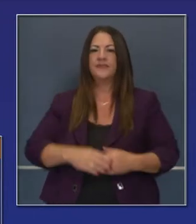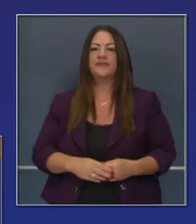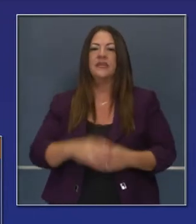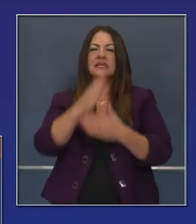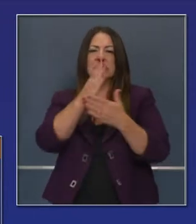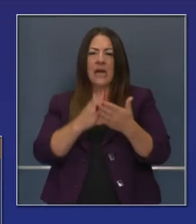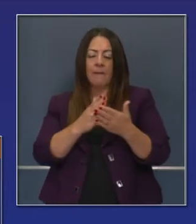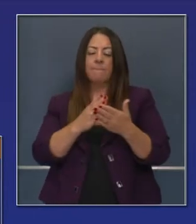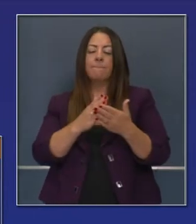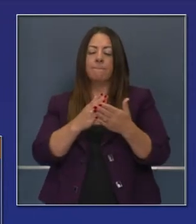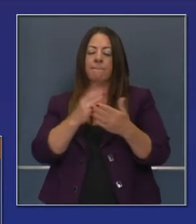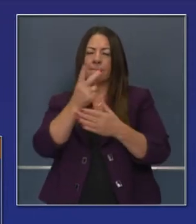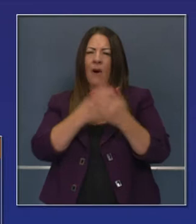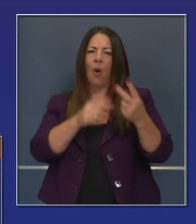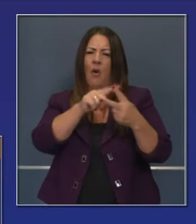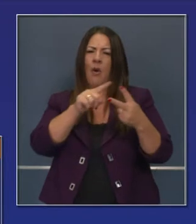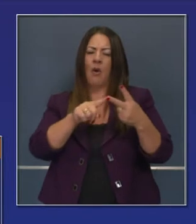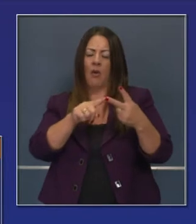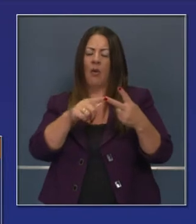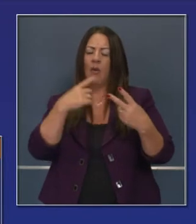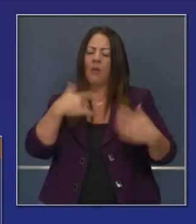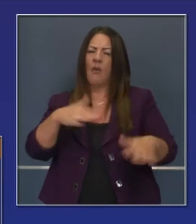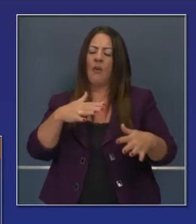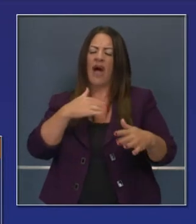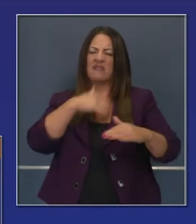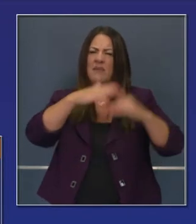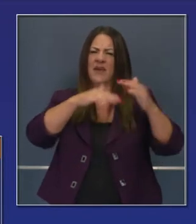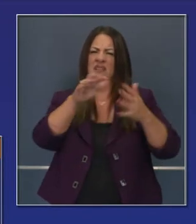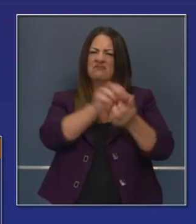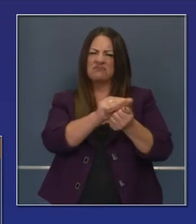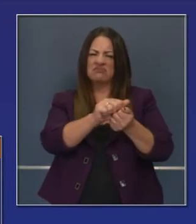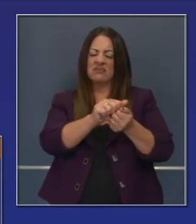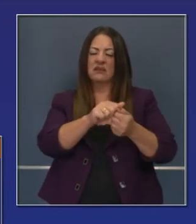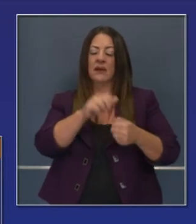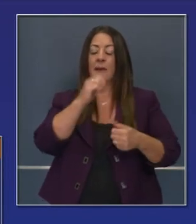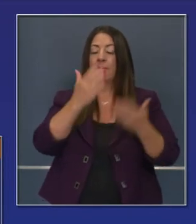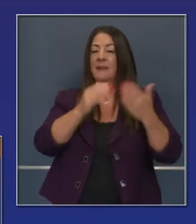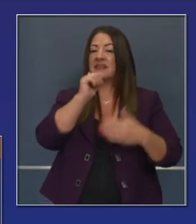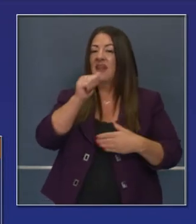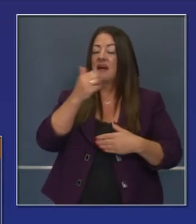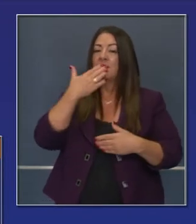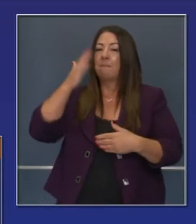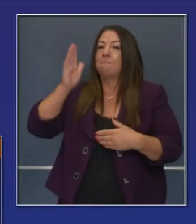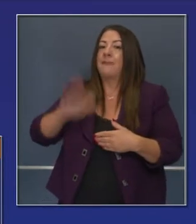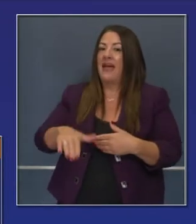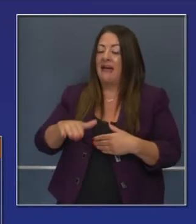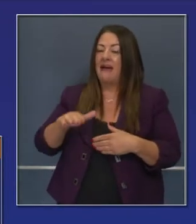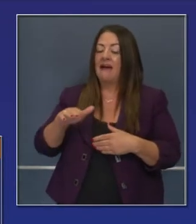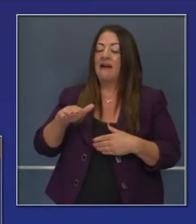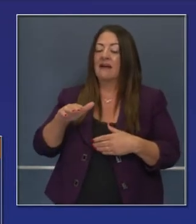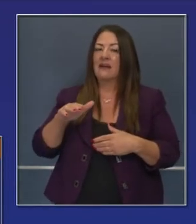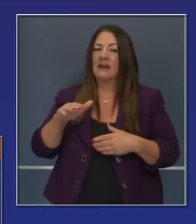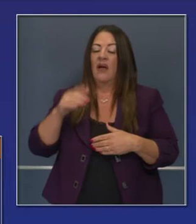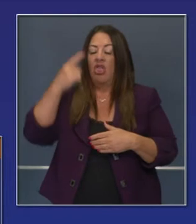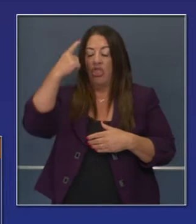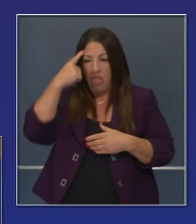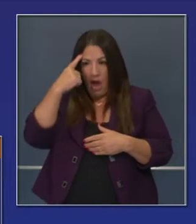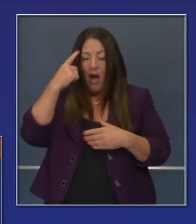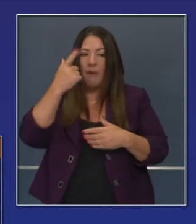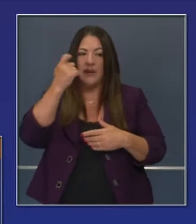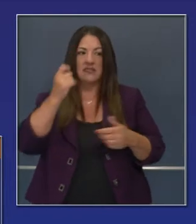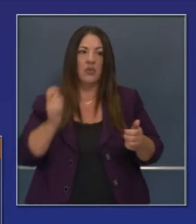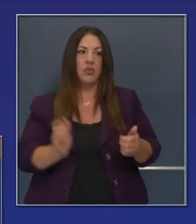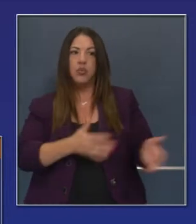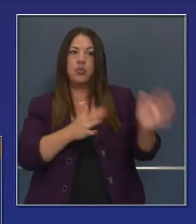maleza seca, con la pérdida de algunas estructuras, no tanto como algunos anticipaban, particularmente con